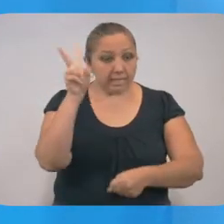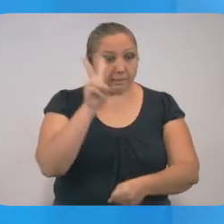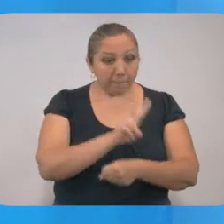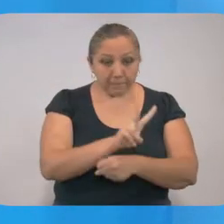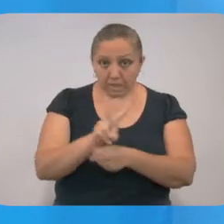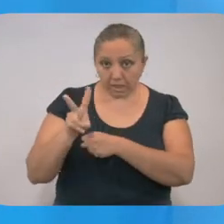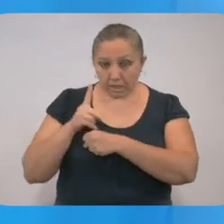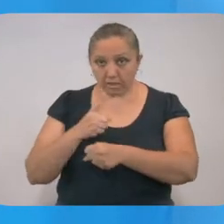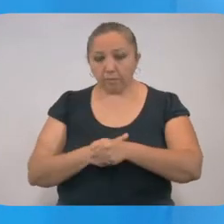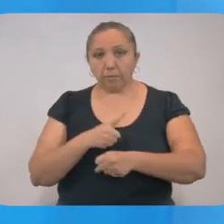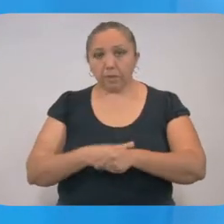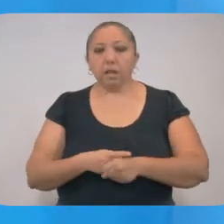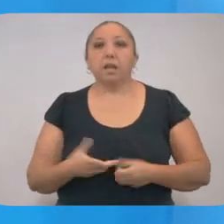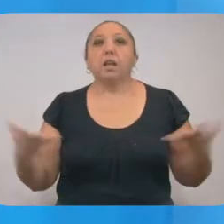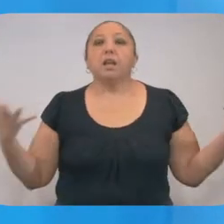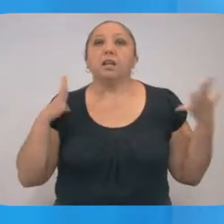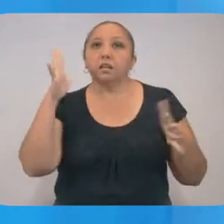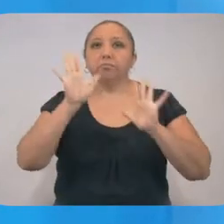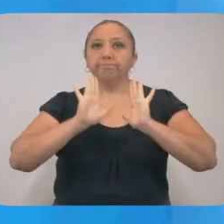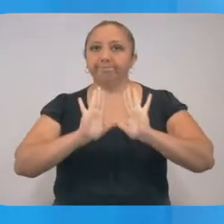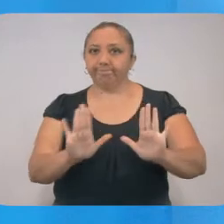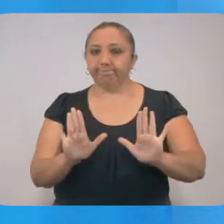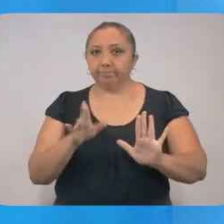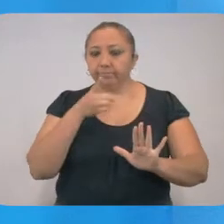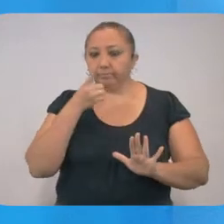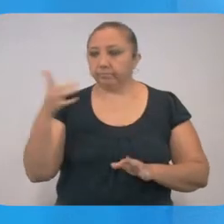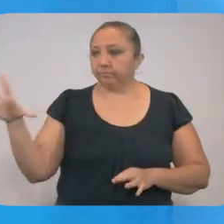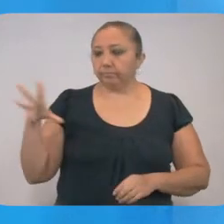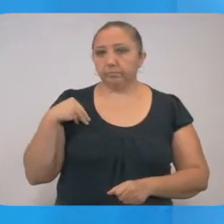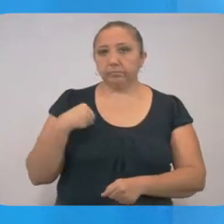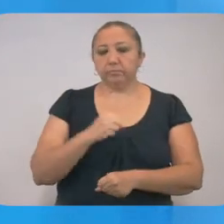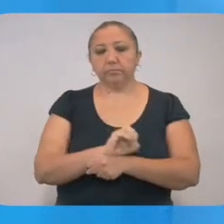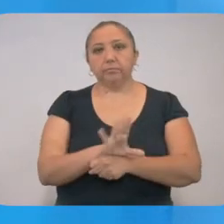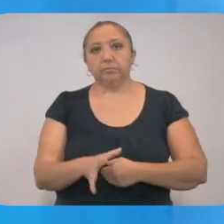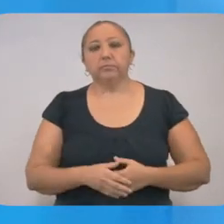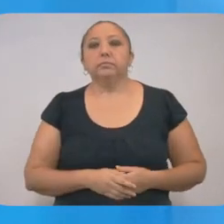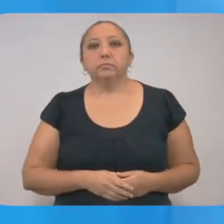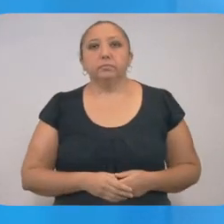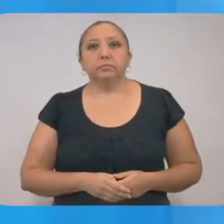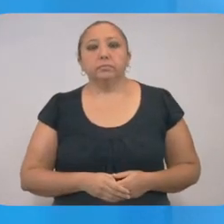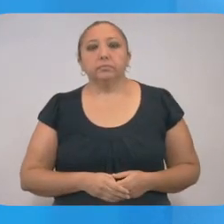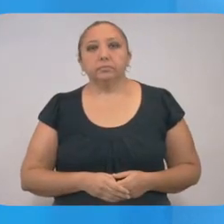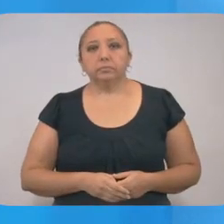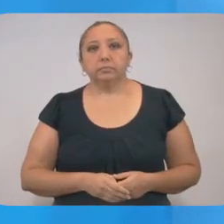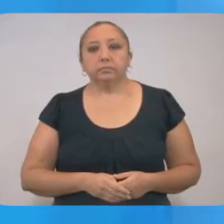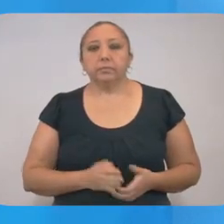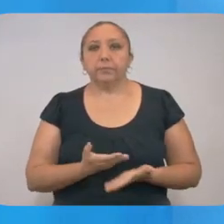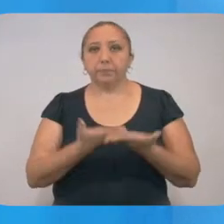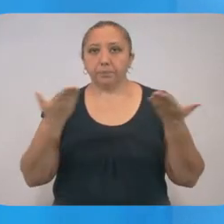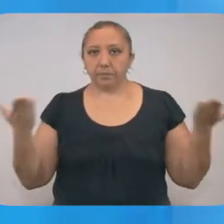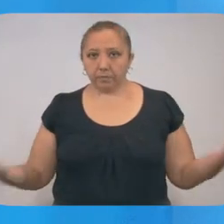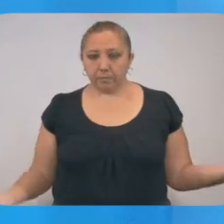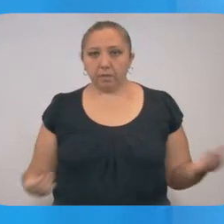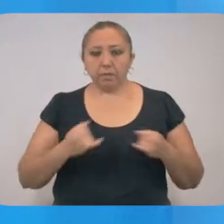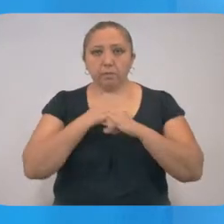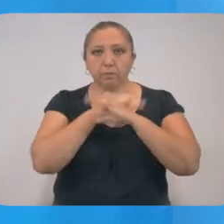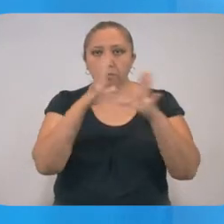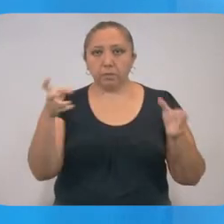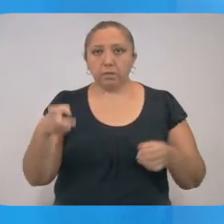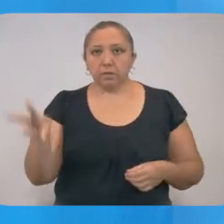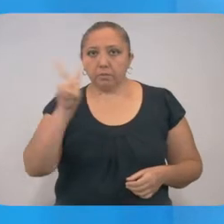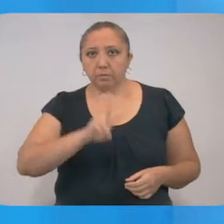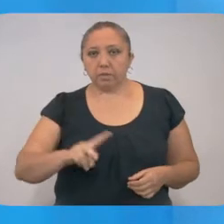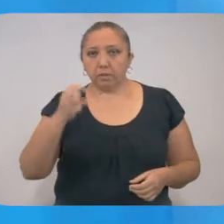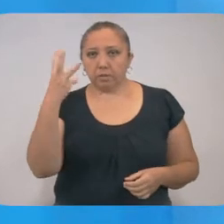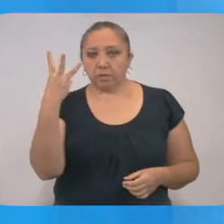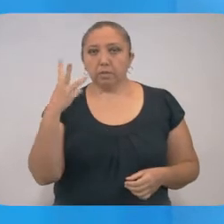vigilancia epidemiológica permitirá cortar oportunamente cadenas de contagio. A continuación, el parte médico de este